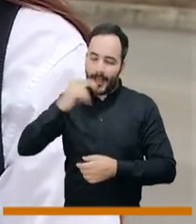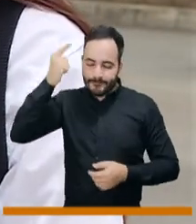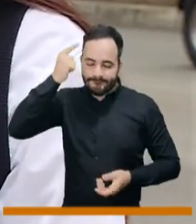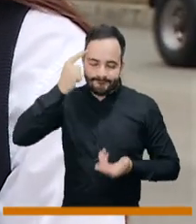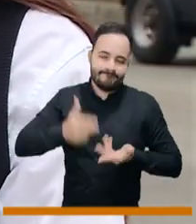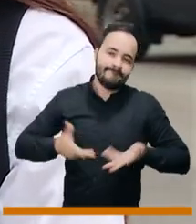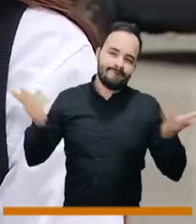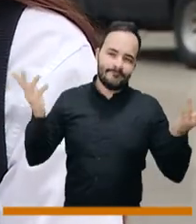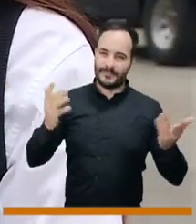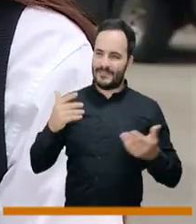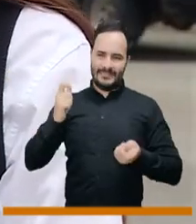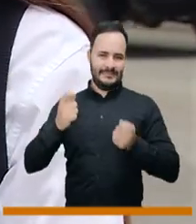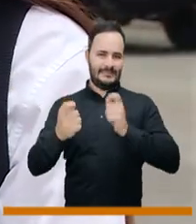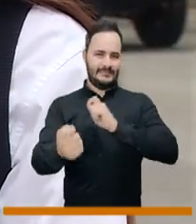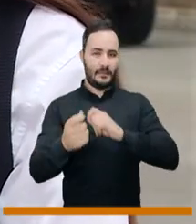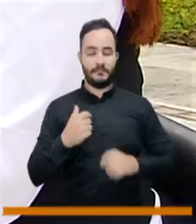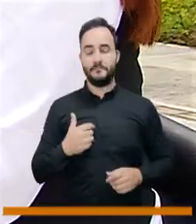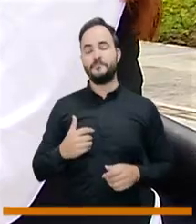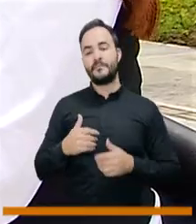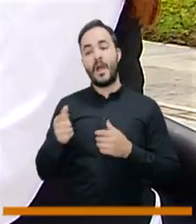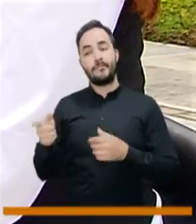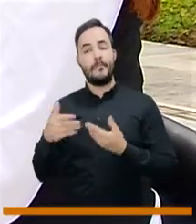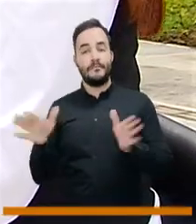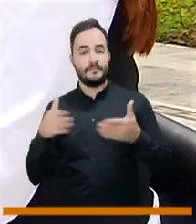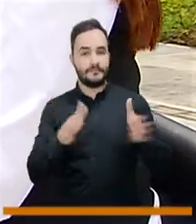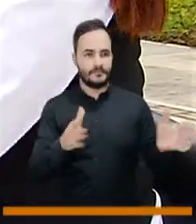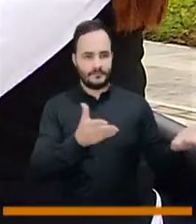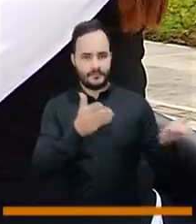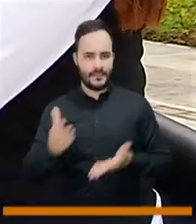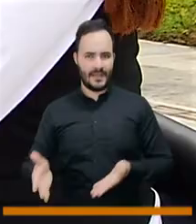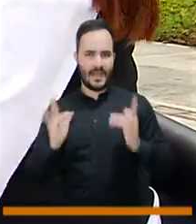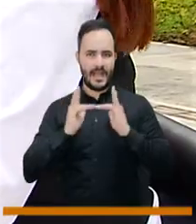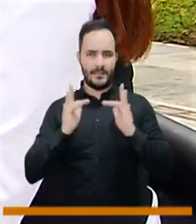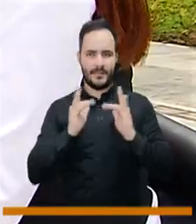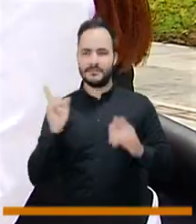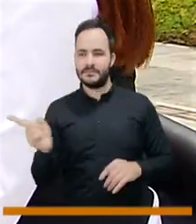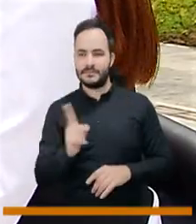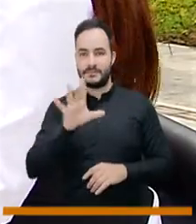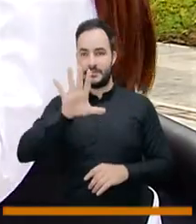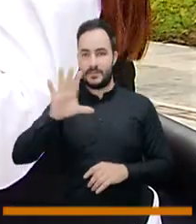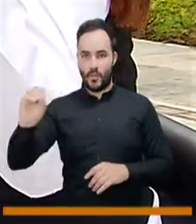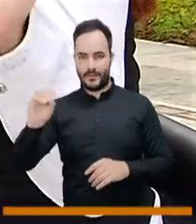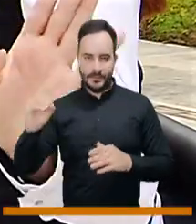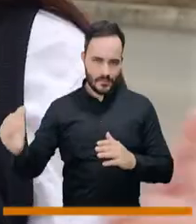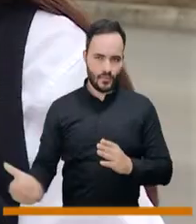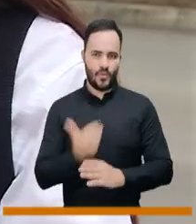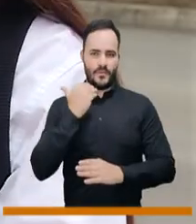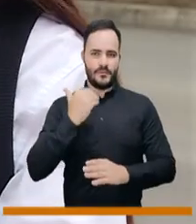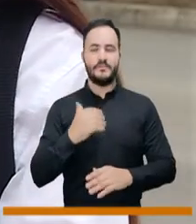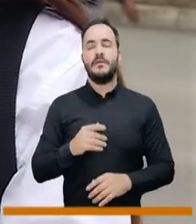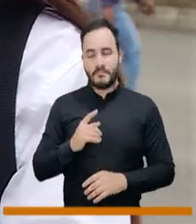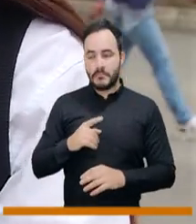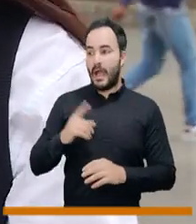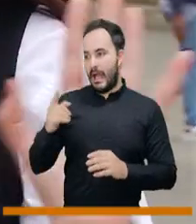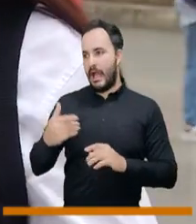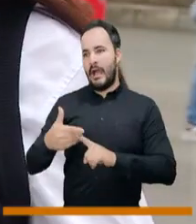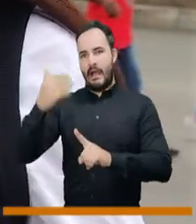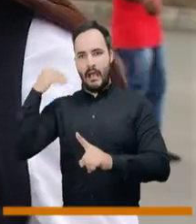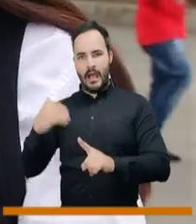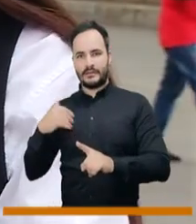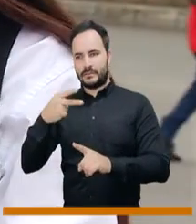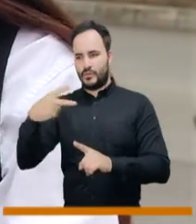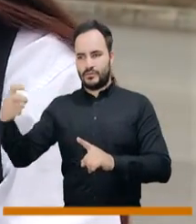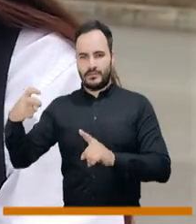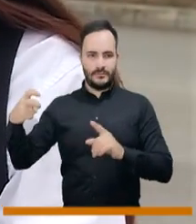momento estamos aperturando 50 camas nuevas en la nueva infraestructura y continuamos con las 200 camas que